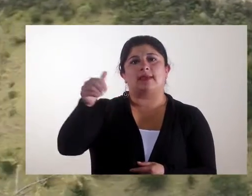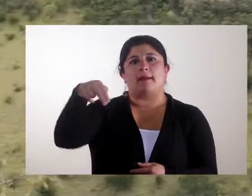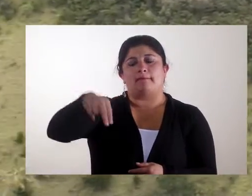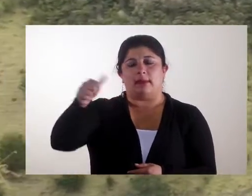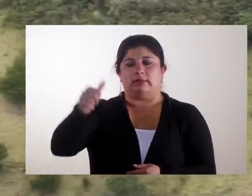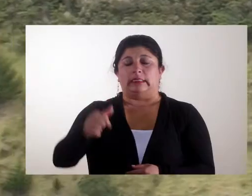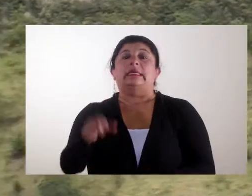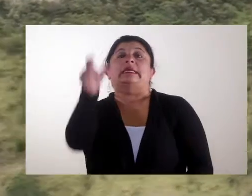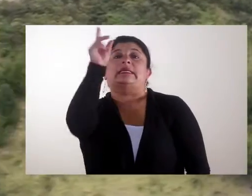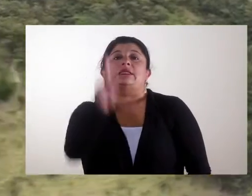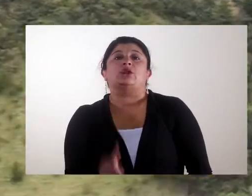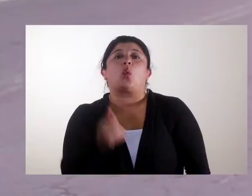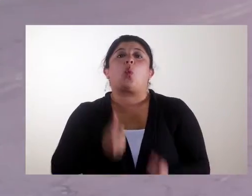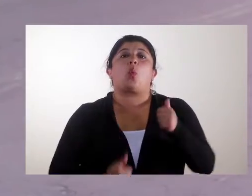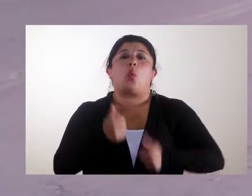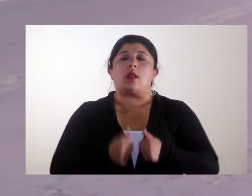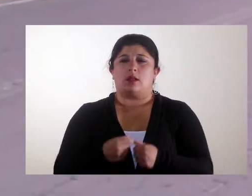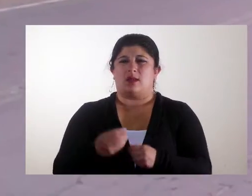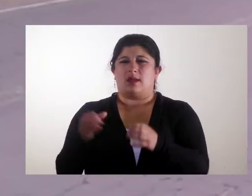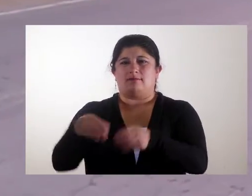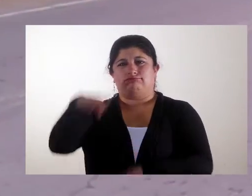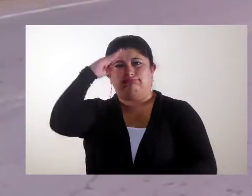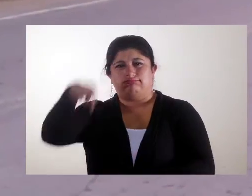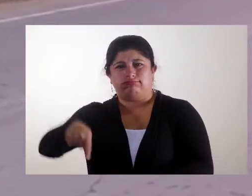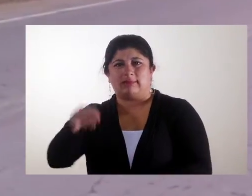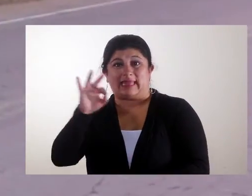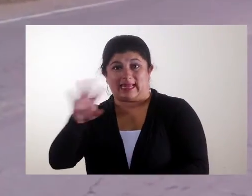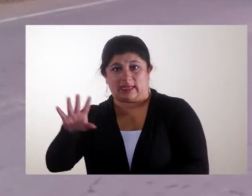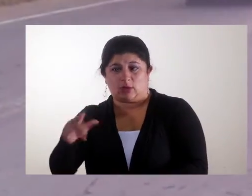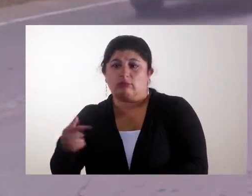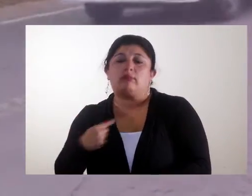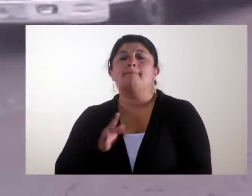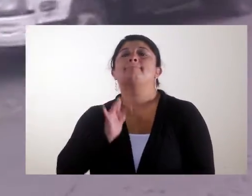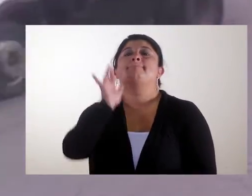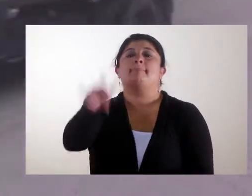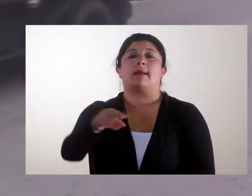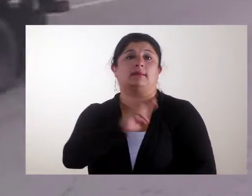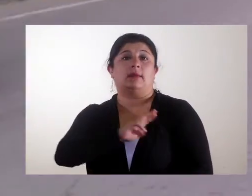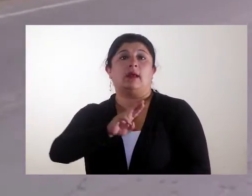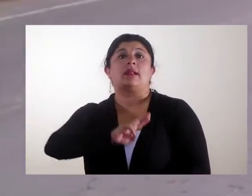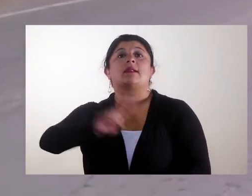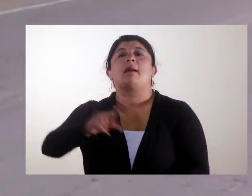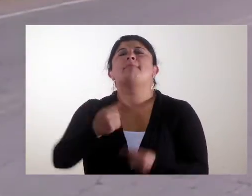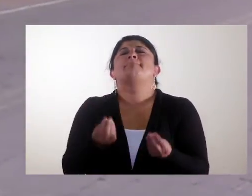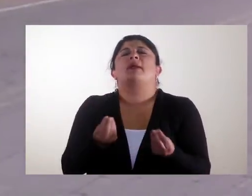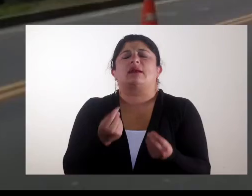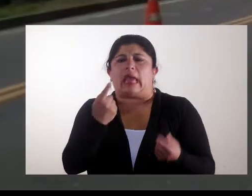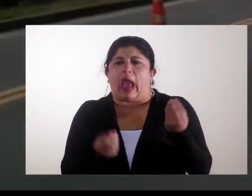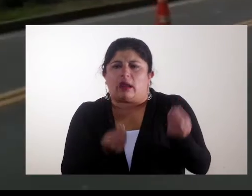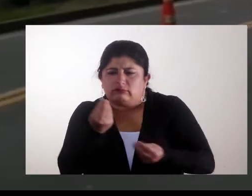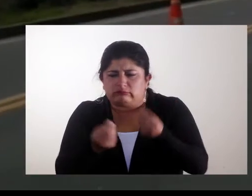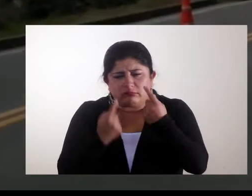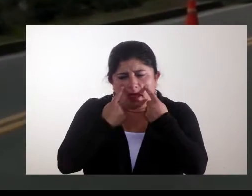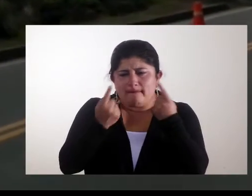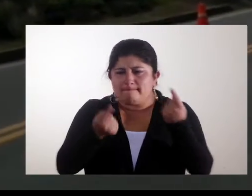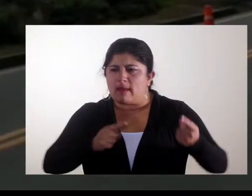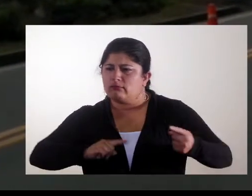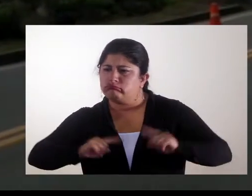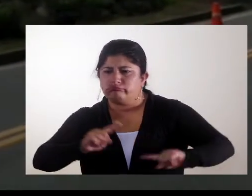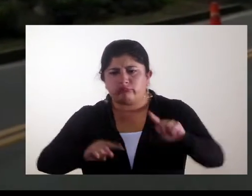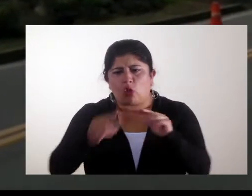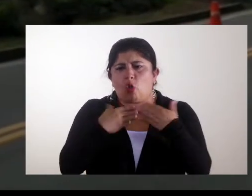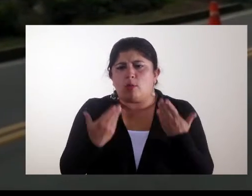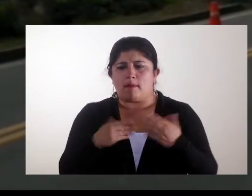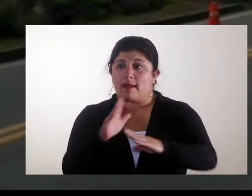recientemente en Mayama, se decidió que el comandante de la Brigada Móvil 35 se desplace al municipio de Ricaurte para que coordine desde allí las